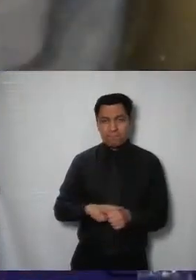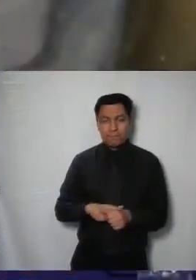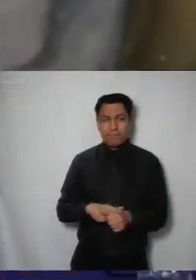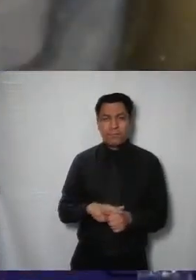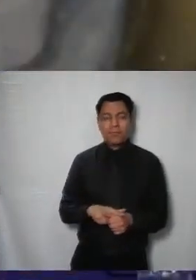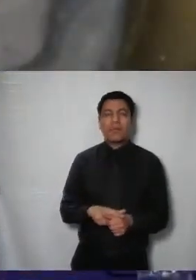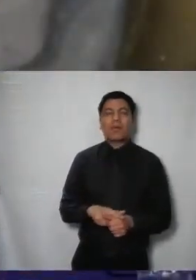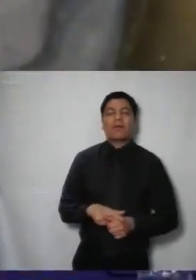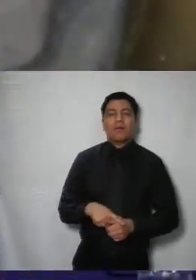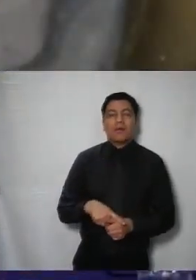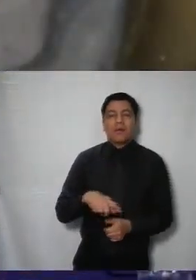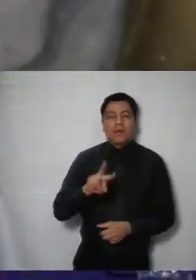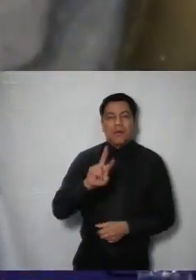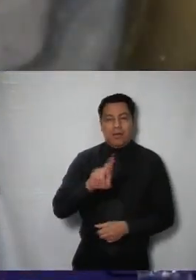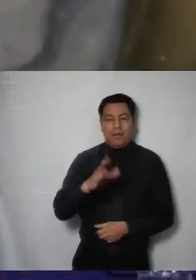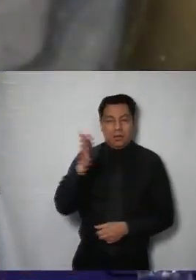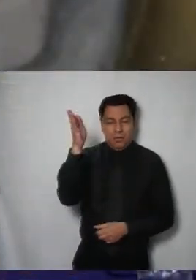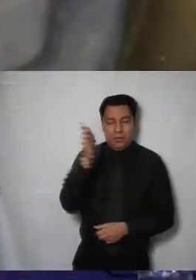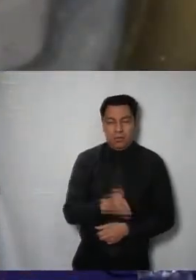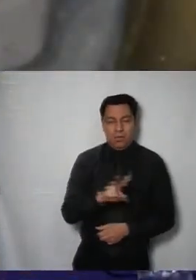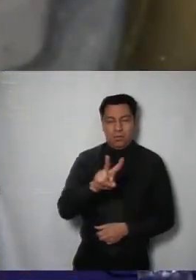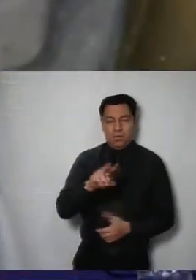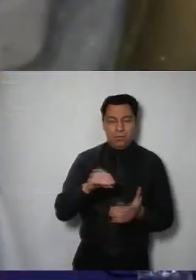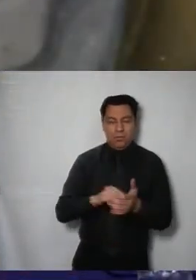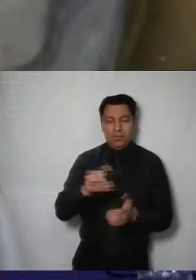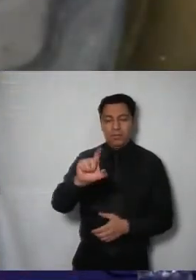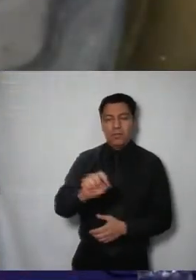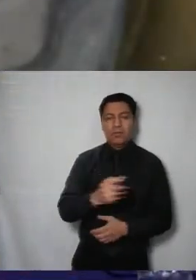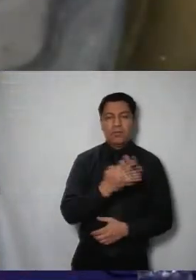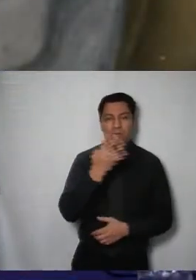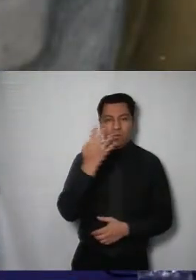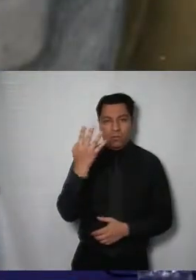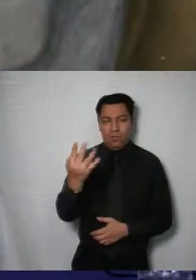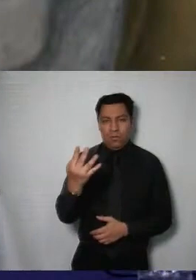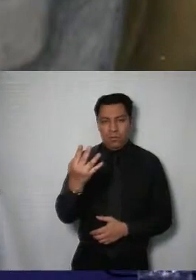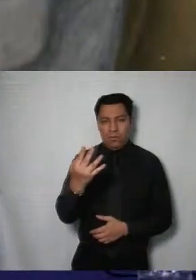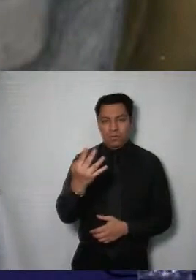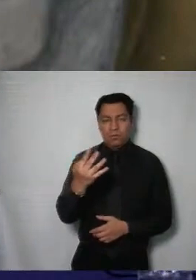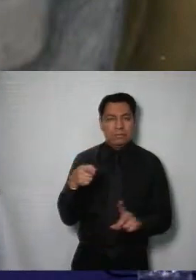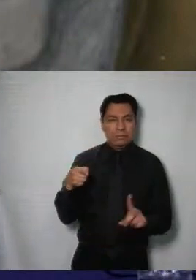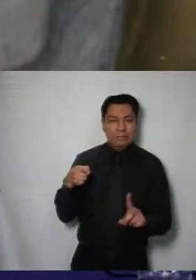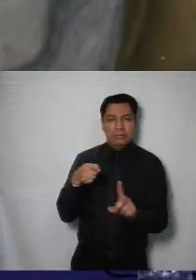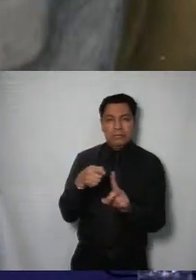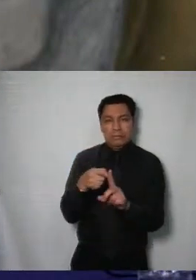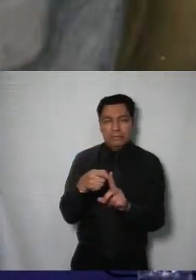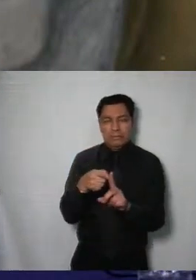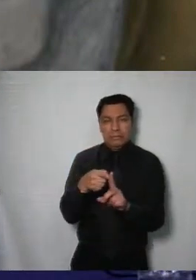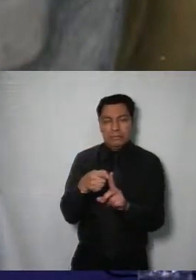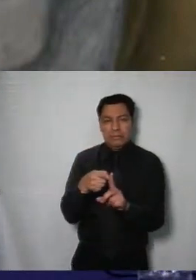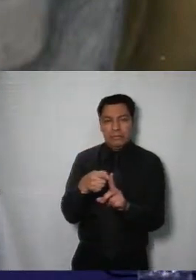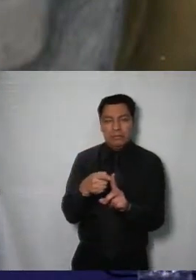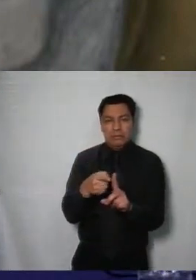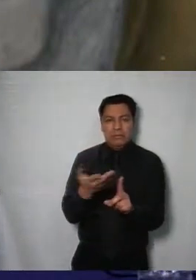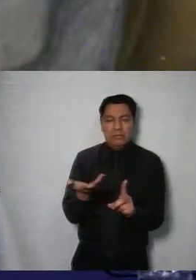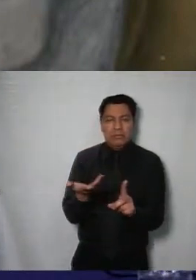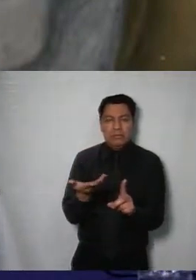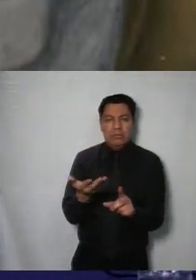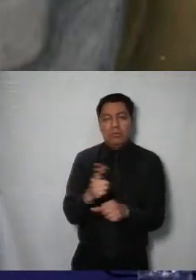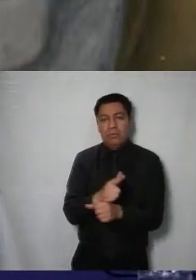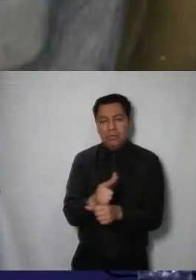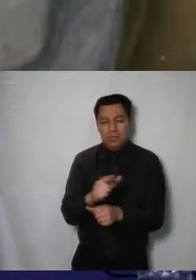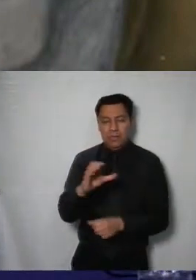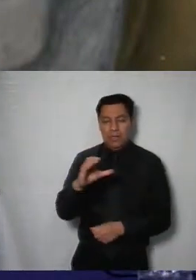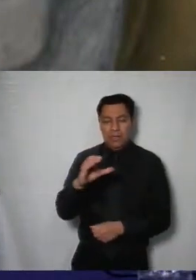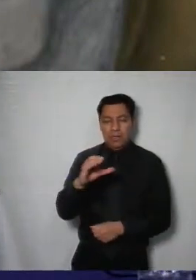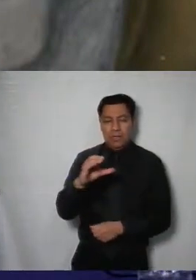el expediente RRIP 57 diagonal 2024 y para ello la exposición la va a llevar a cabo la